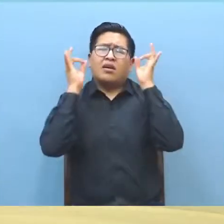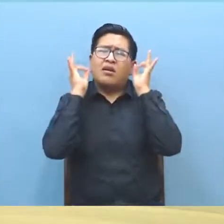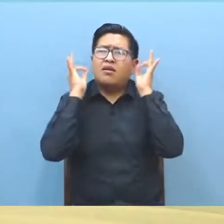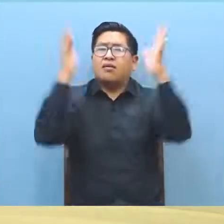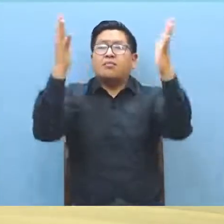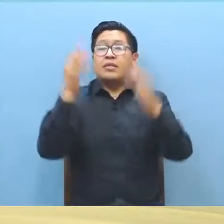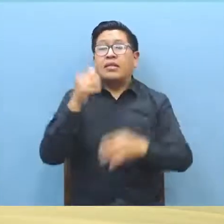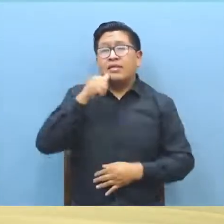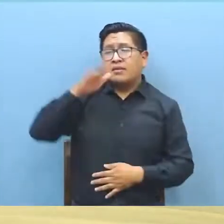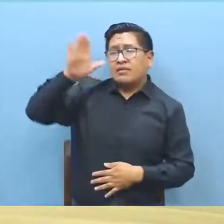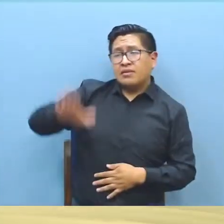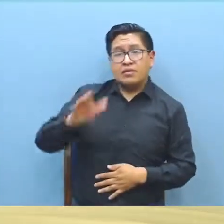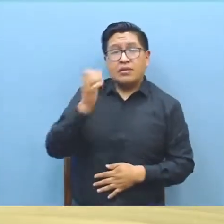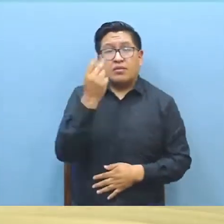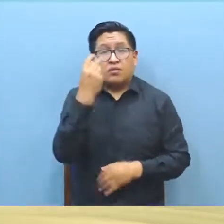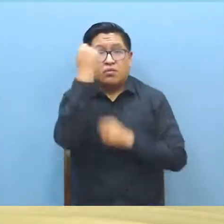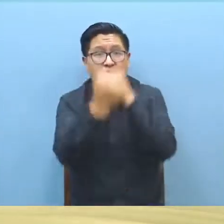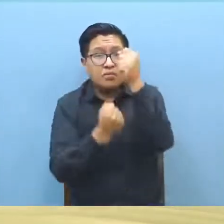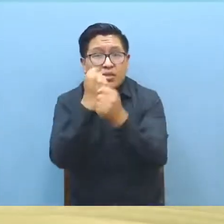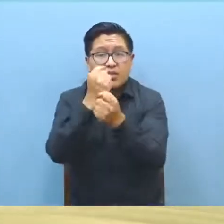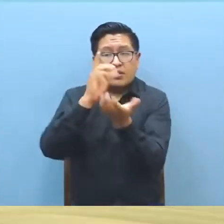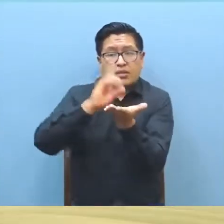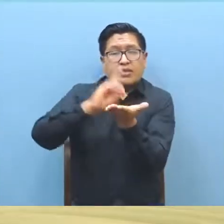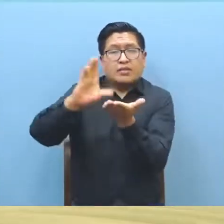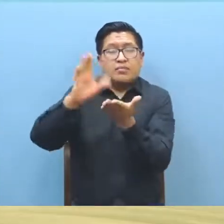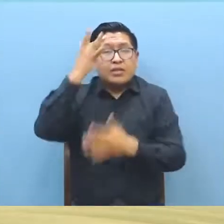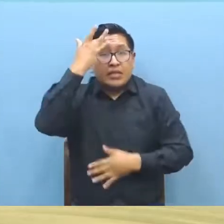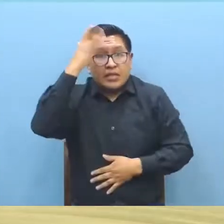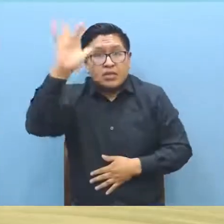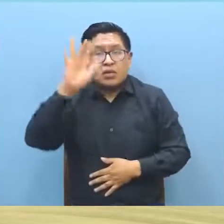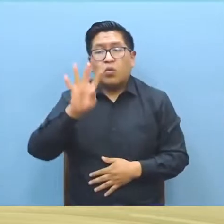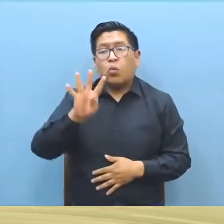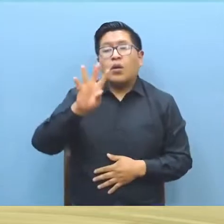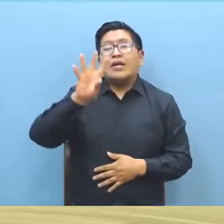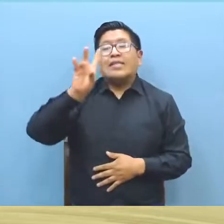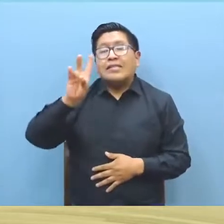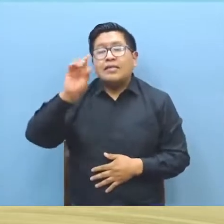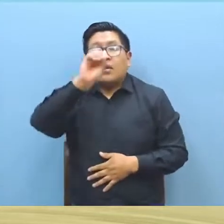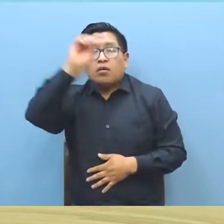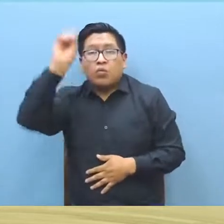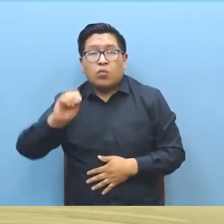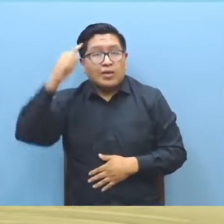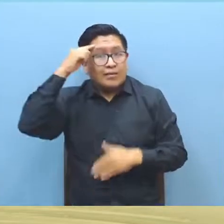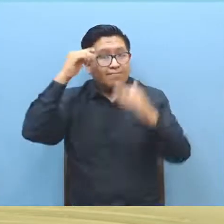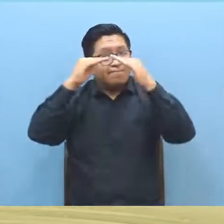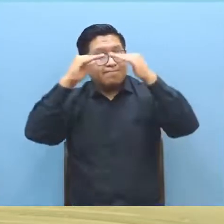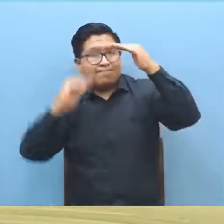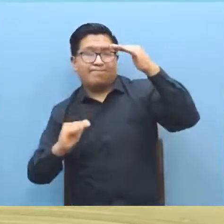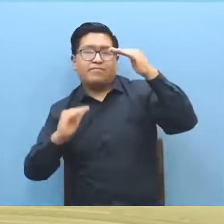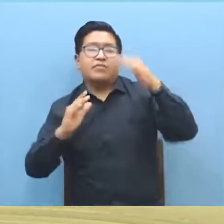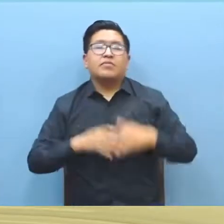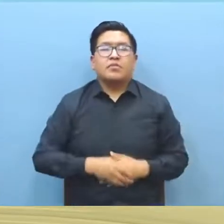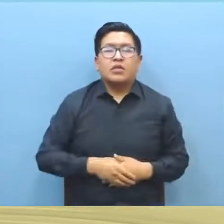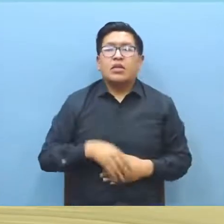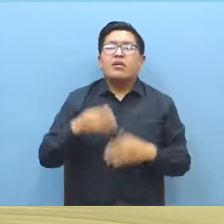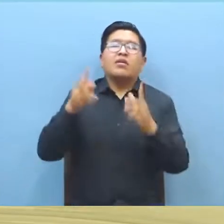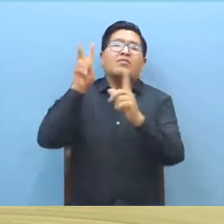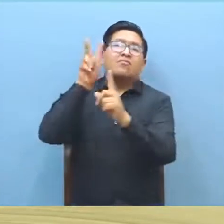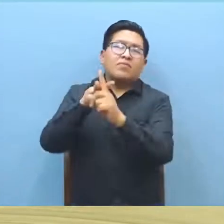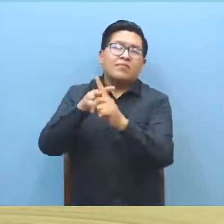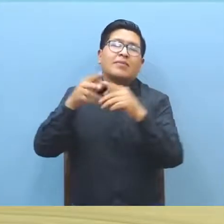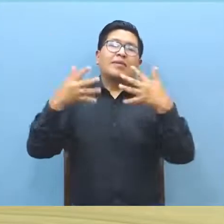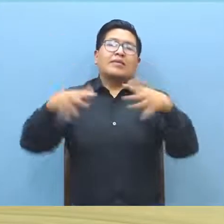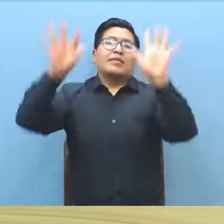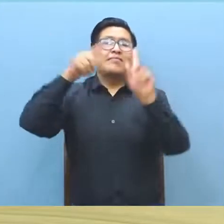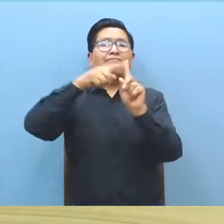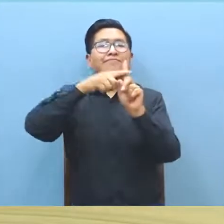12 años con discapacidad intelectual del 47% ha resultado embarazada producto de un delito de violación.